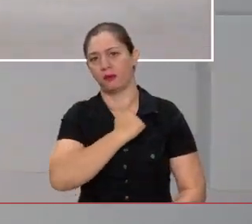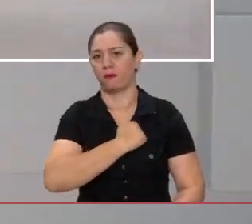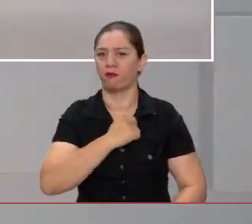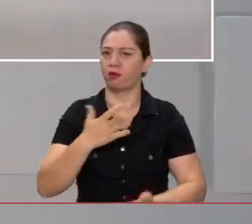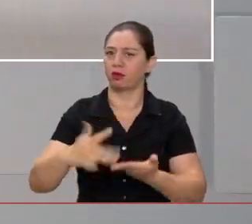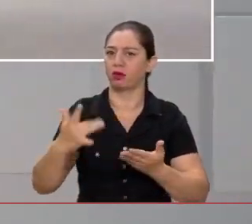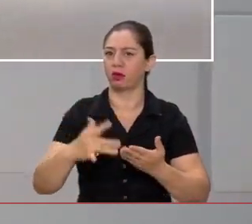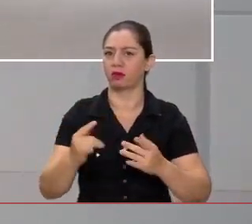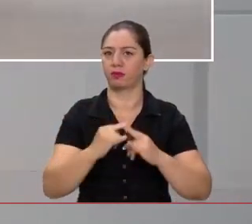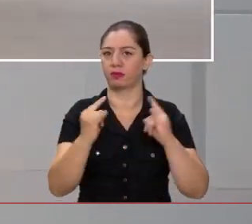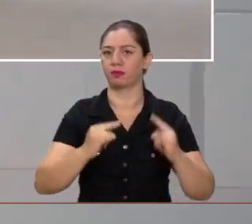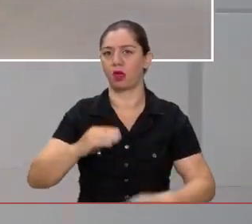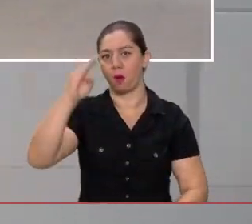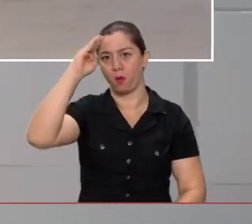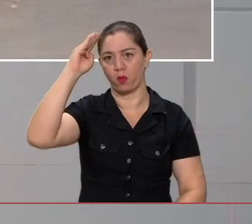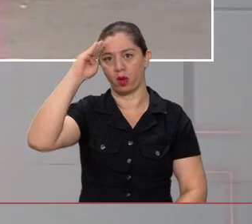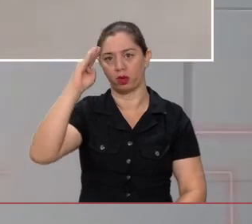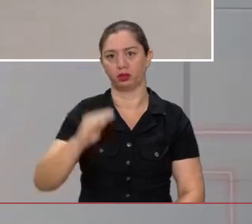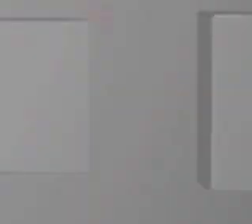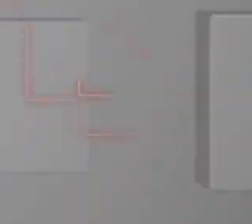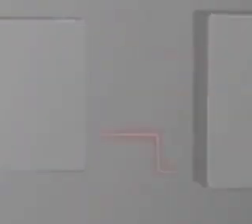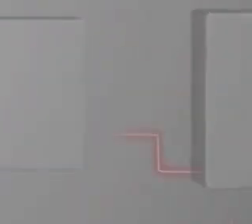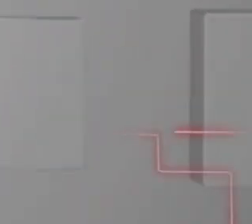mando unificado en el oriente de Cali.